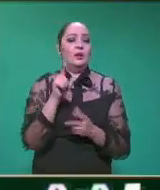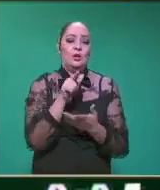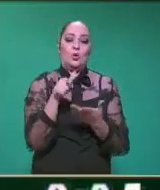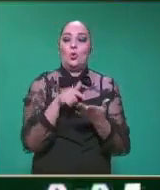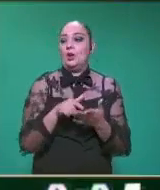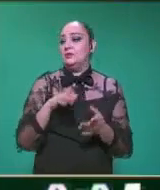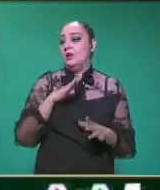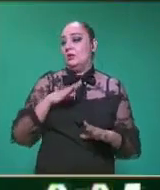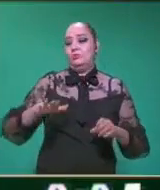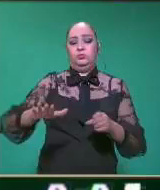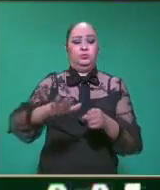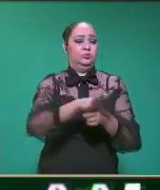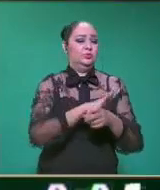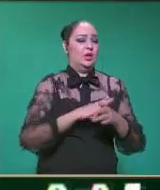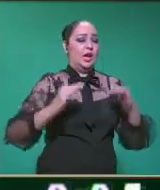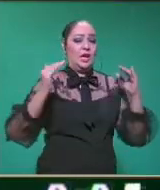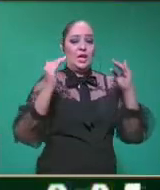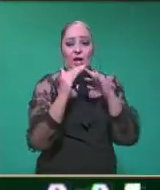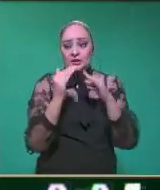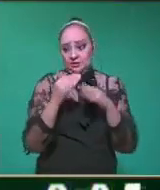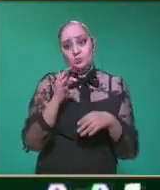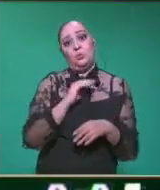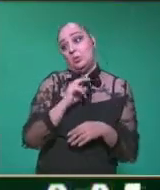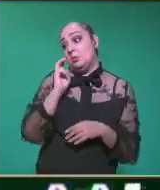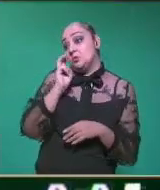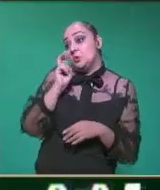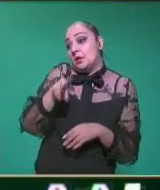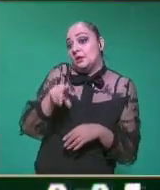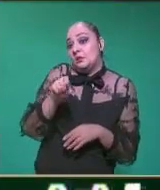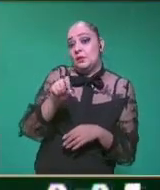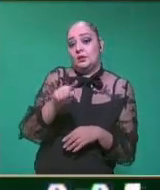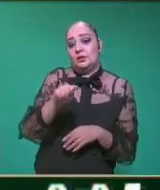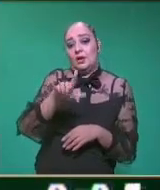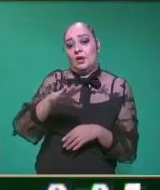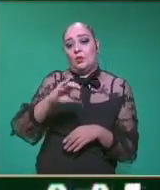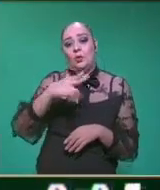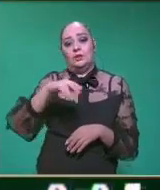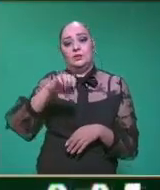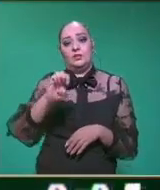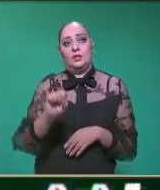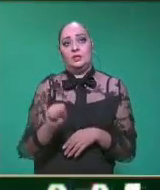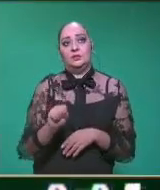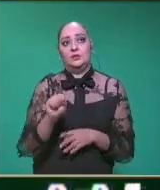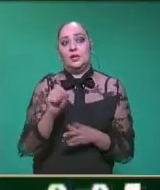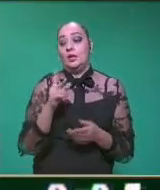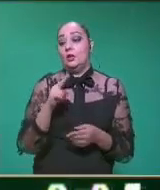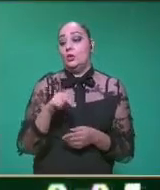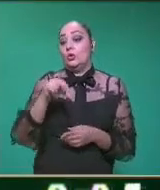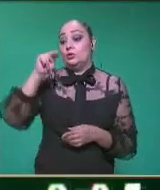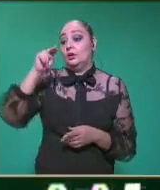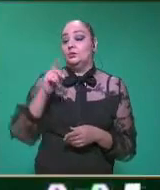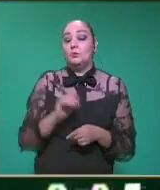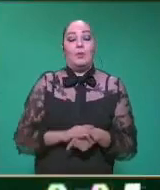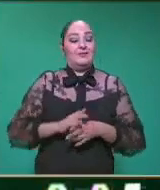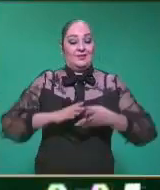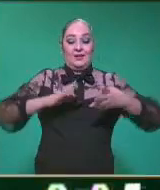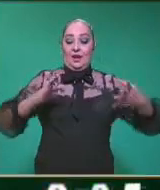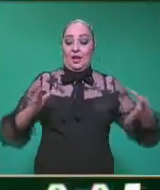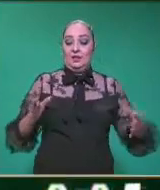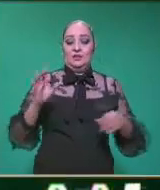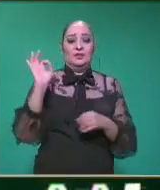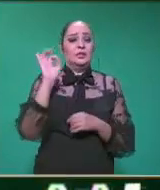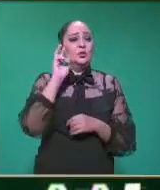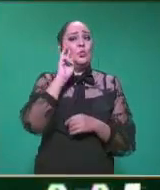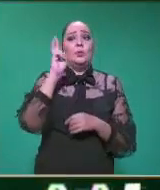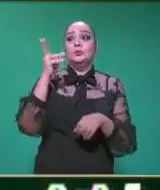es muy fácil encontrar a este ejemplar. Y pues bueno, esta es la especie de tlacuache más grande que existe. Si nosotros nos vamos a Estados